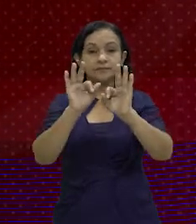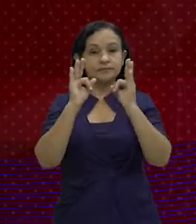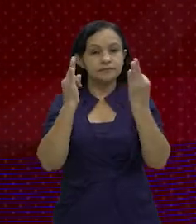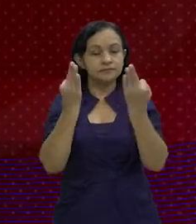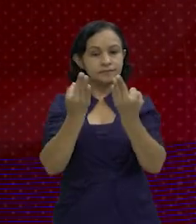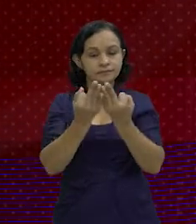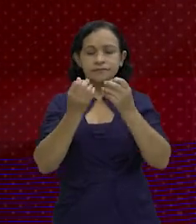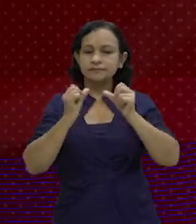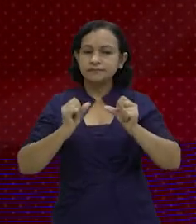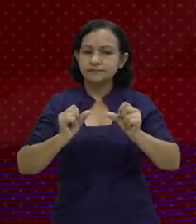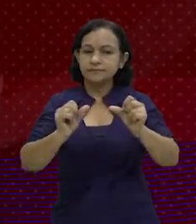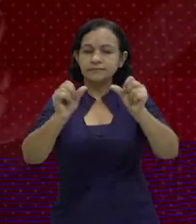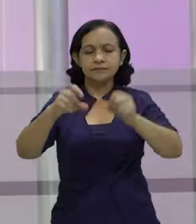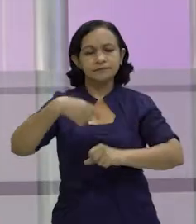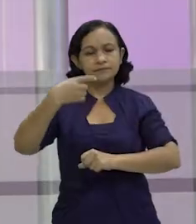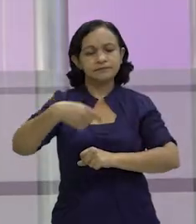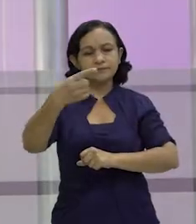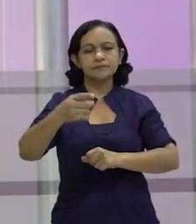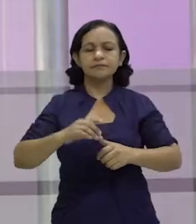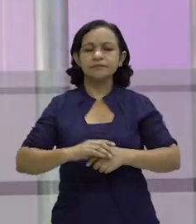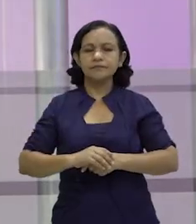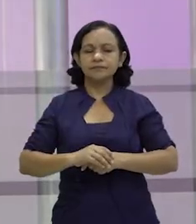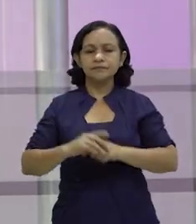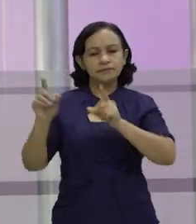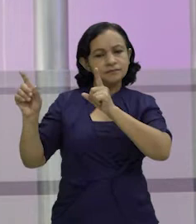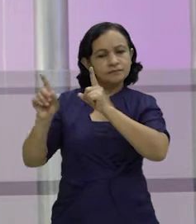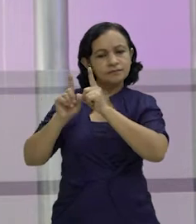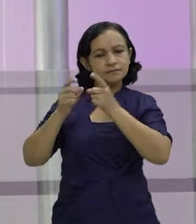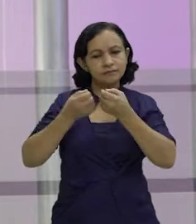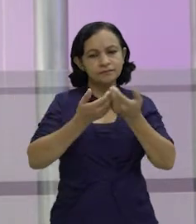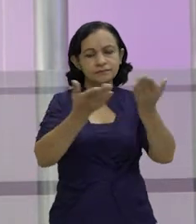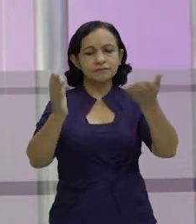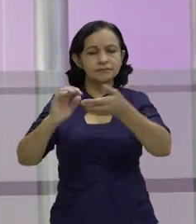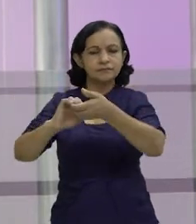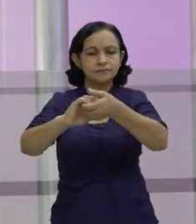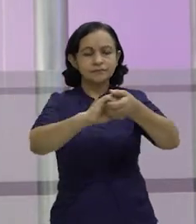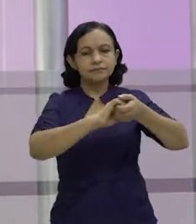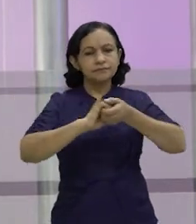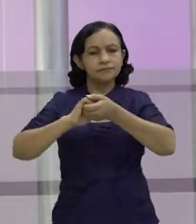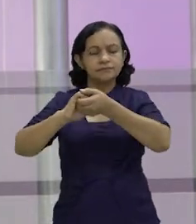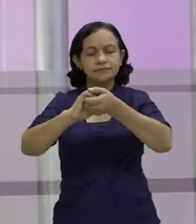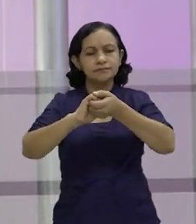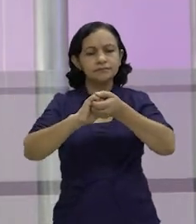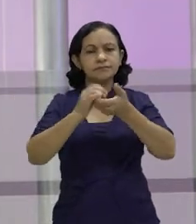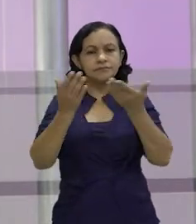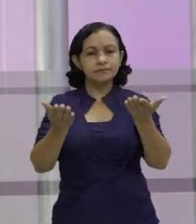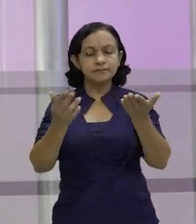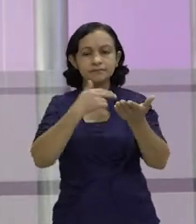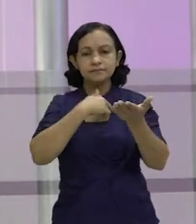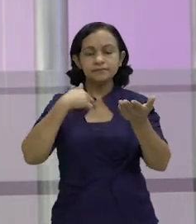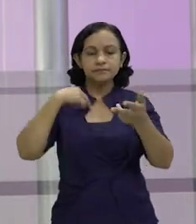familia es constante, debe de ser diario. ¿Cuál es el mensaje que enviaría a todos nuestros amigos televidentes en cuanto